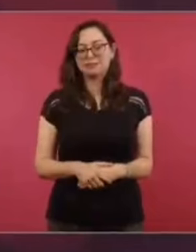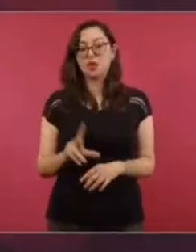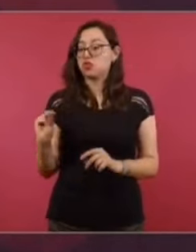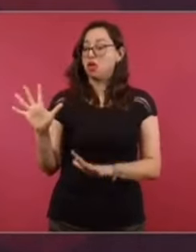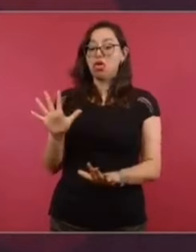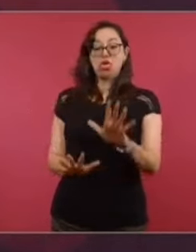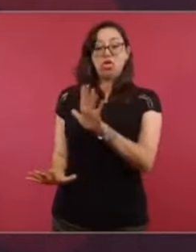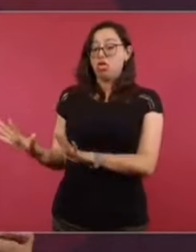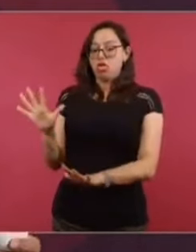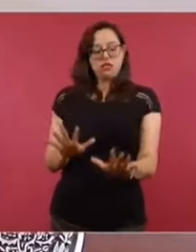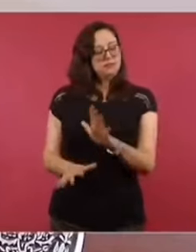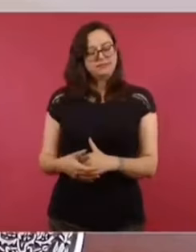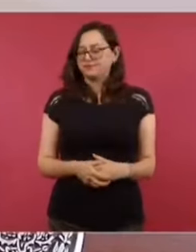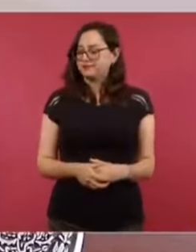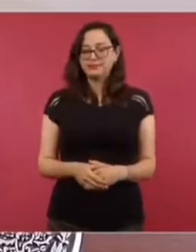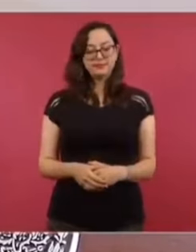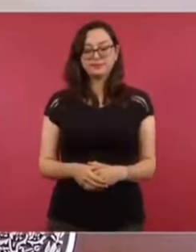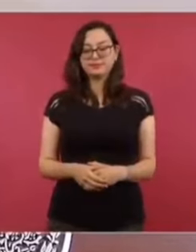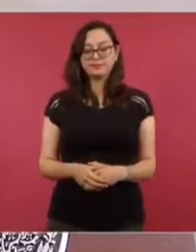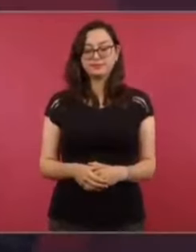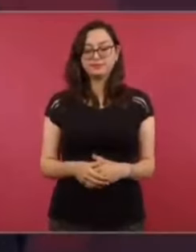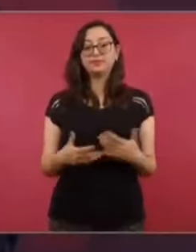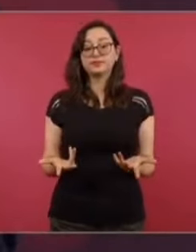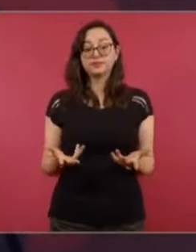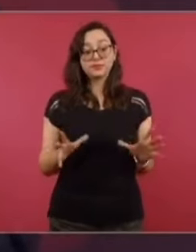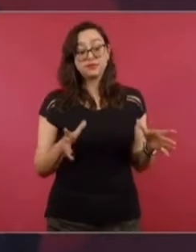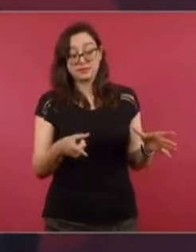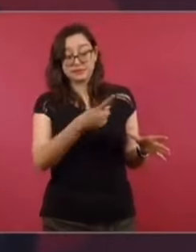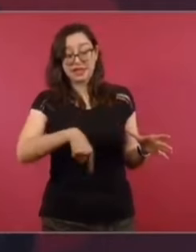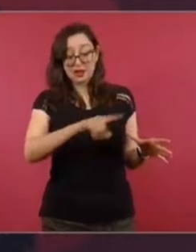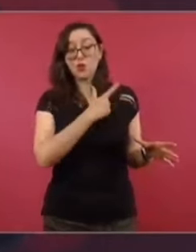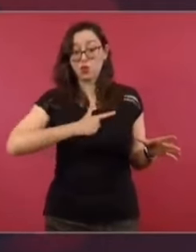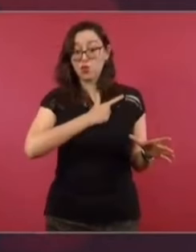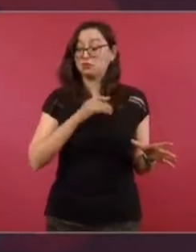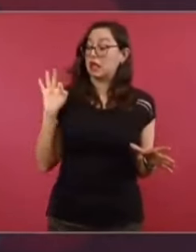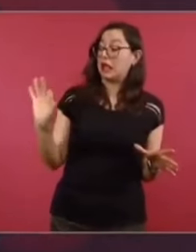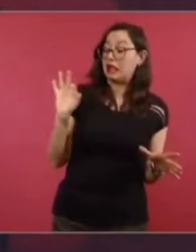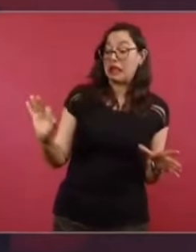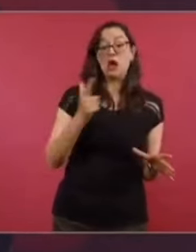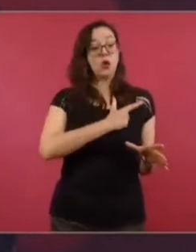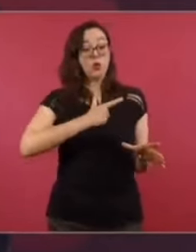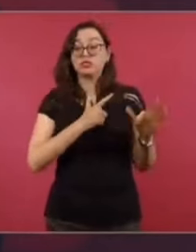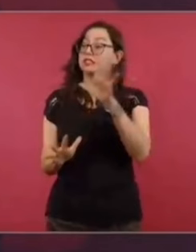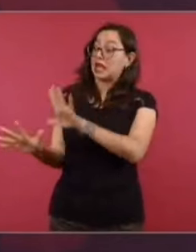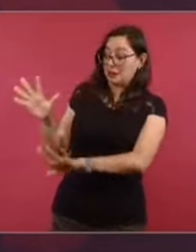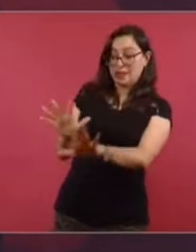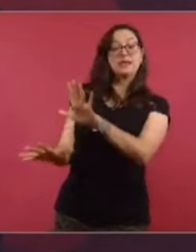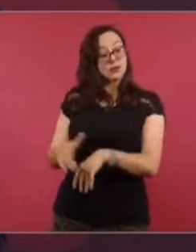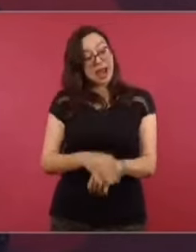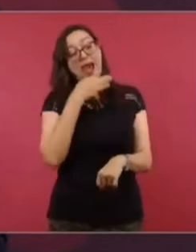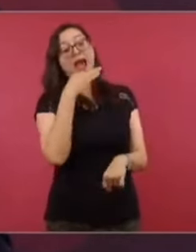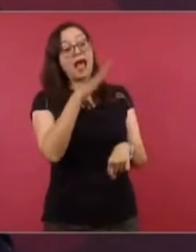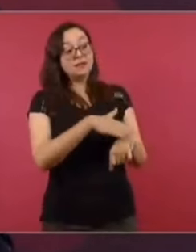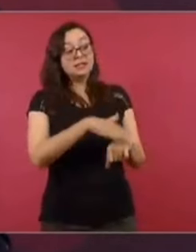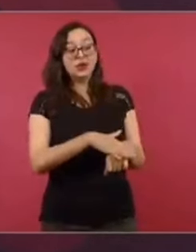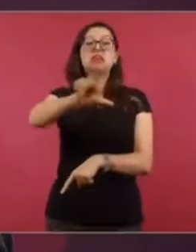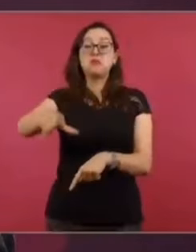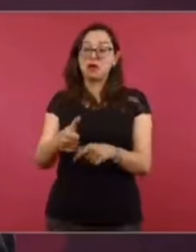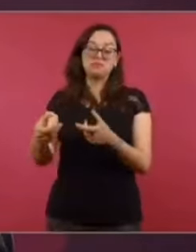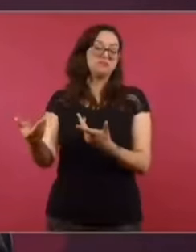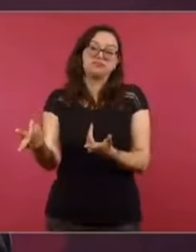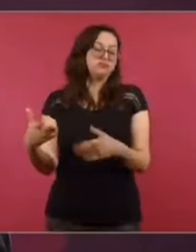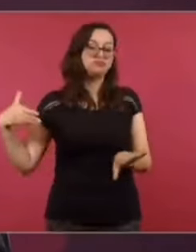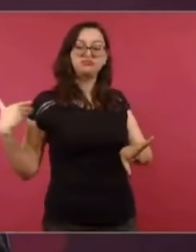que no se dejen manipular. Y a los manipuladores, también mandarles un mensaje, que jueguen limpio.